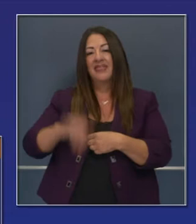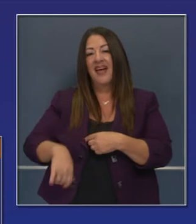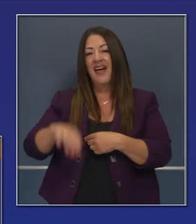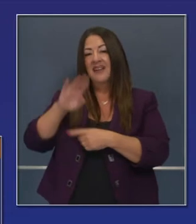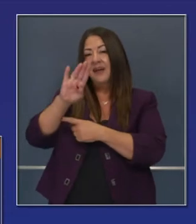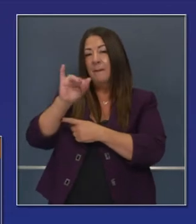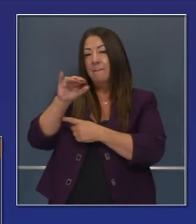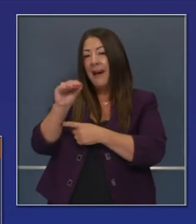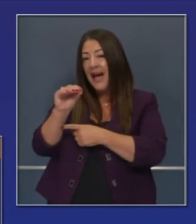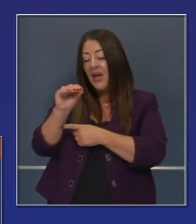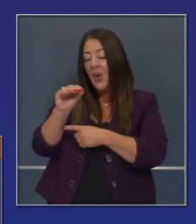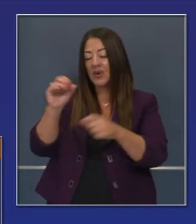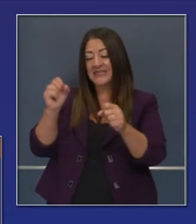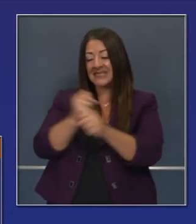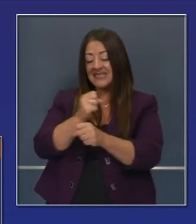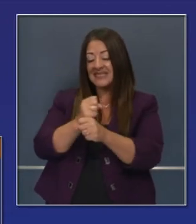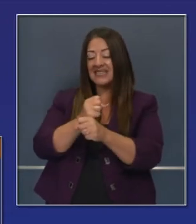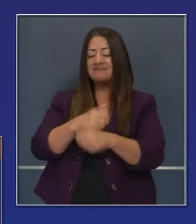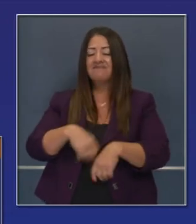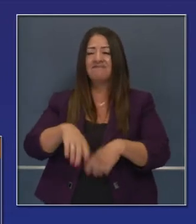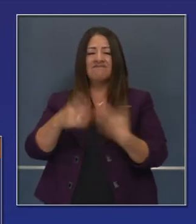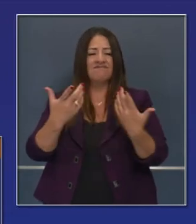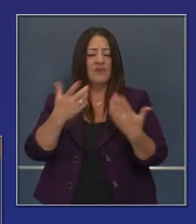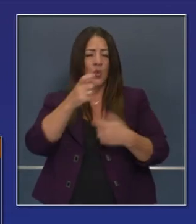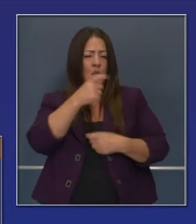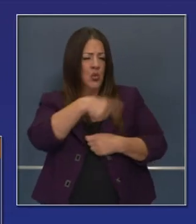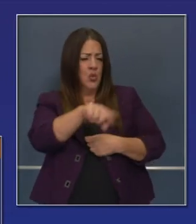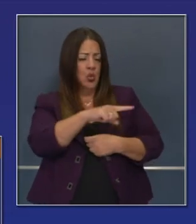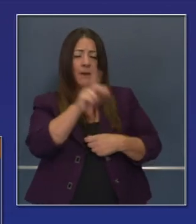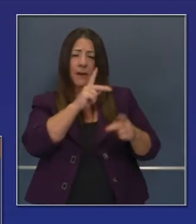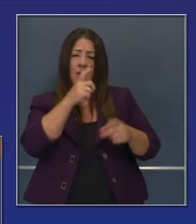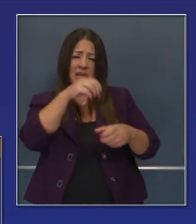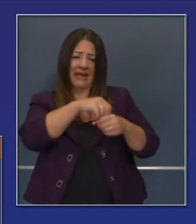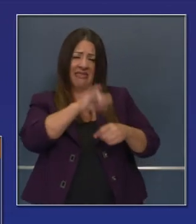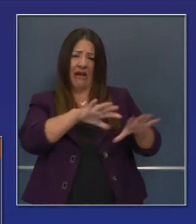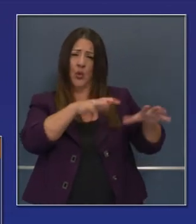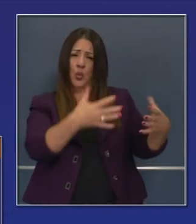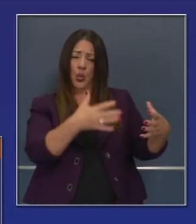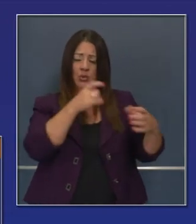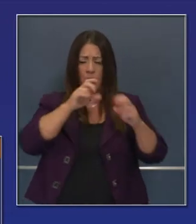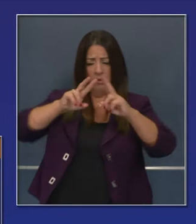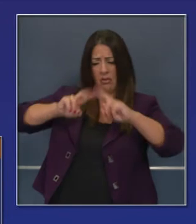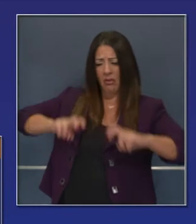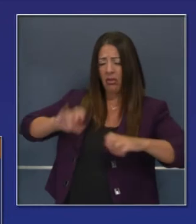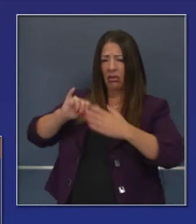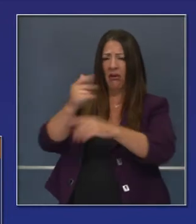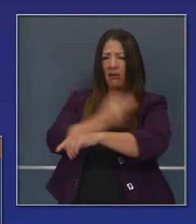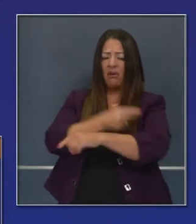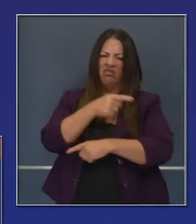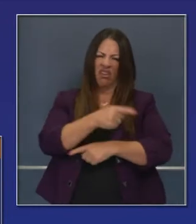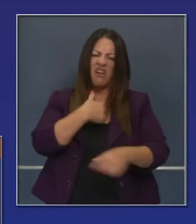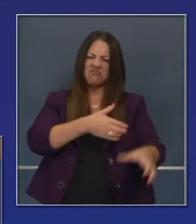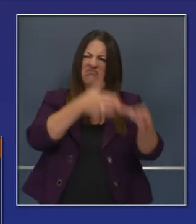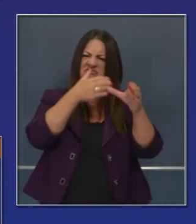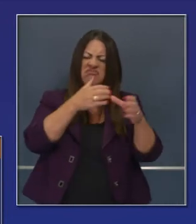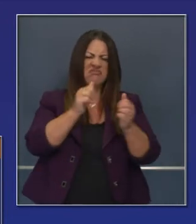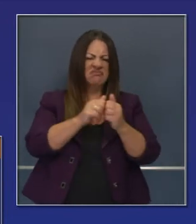de las estadísticas, los expertos en bioestadísticas y epidemiología,